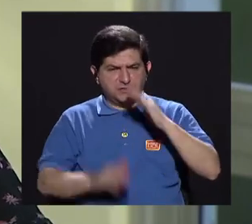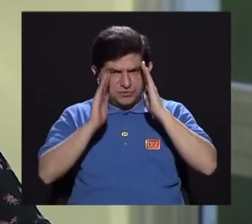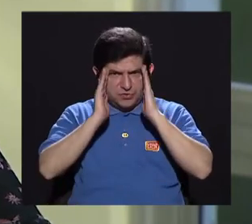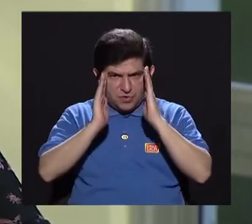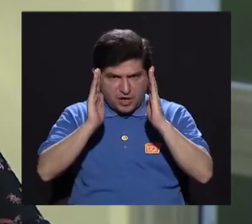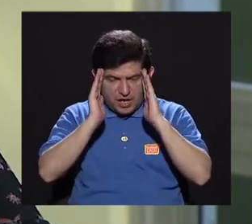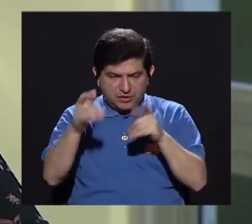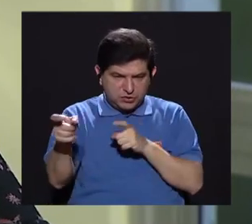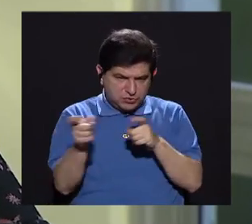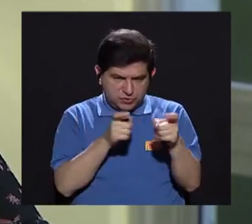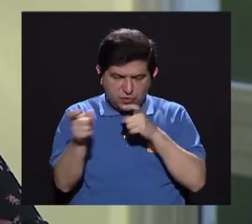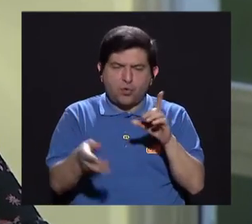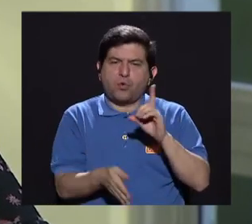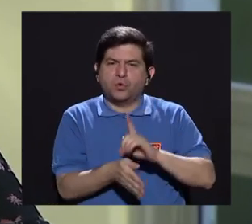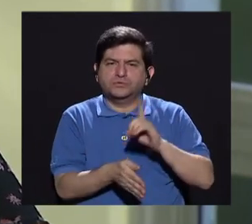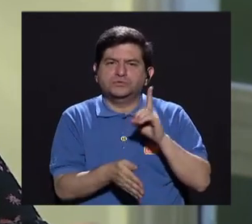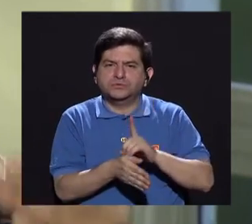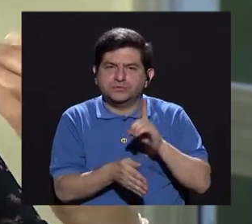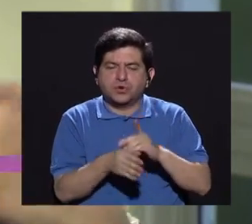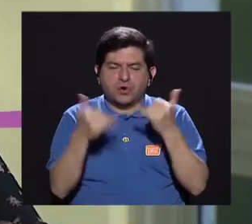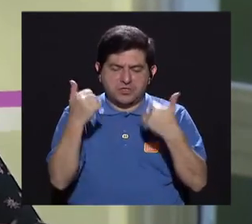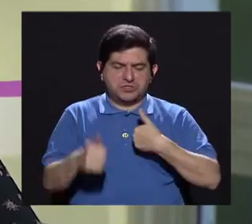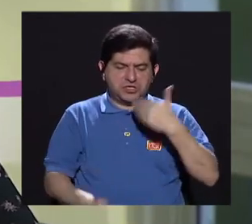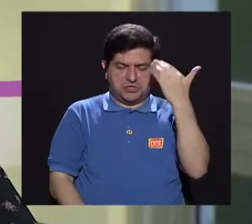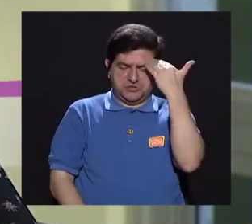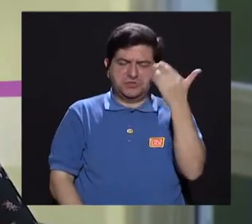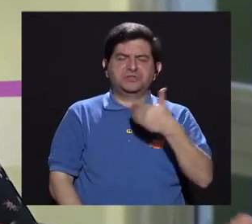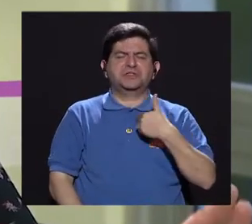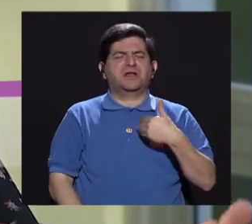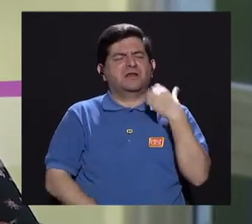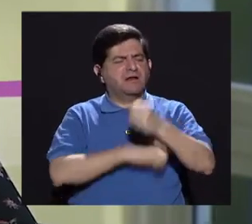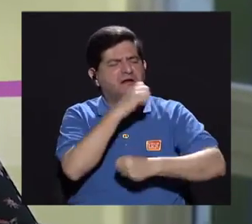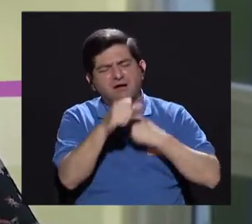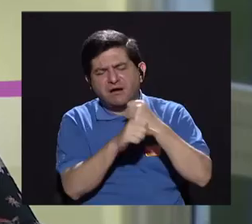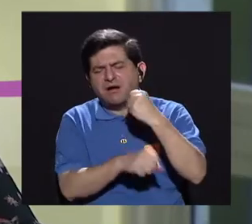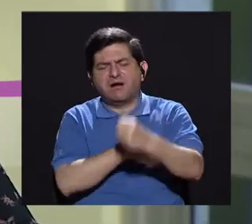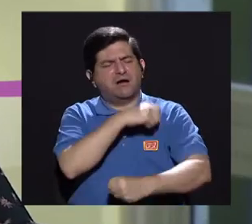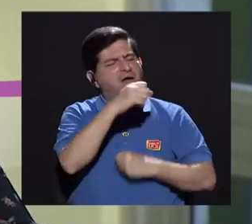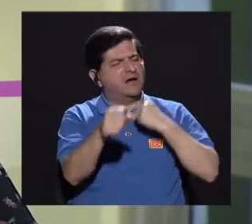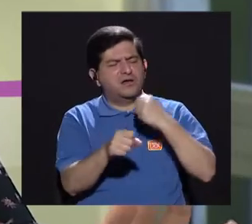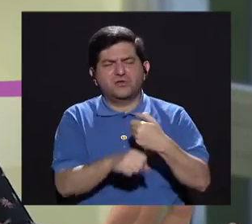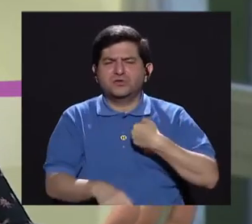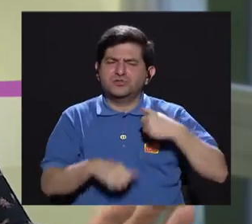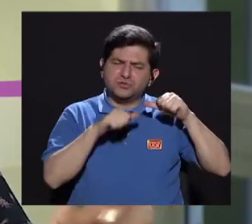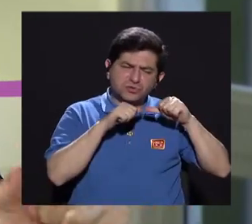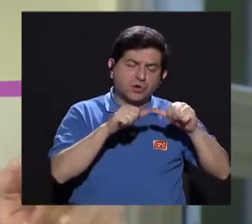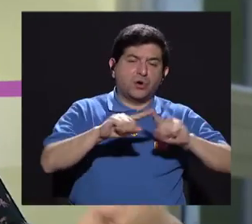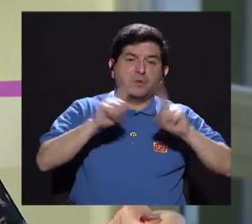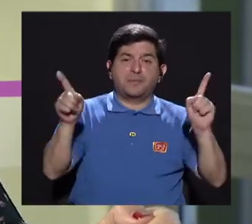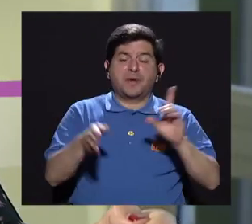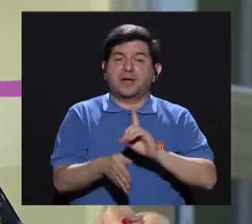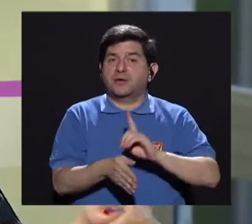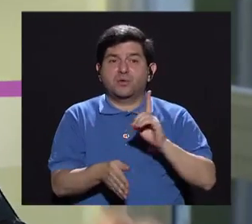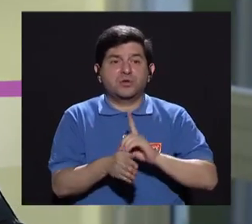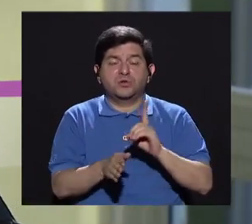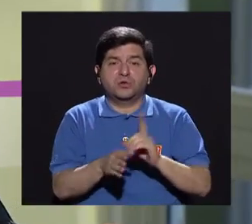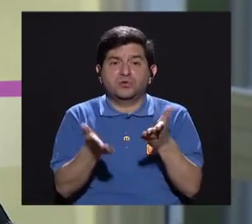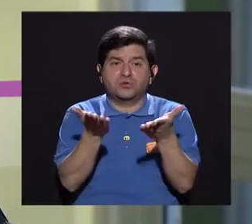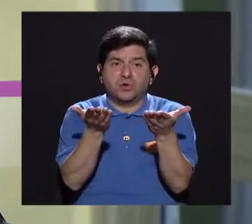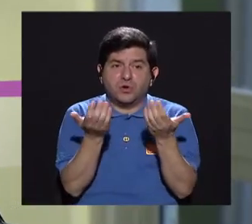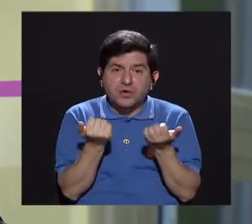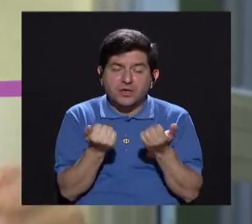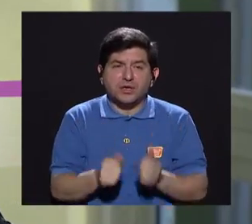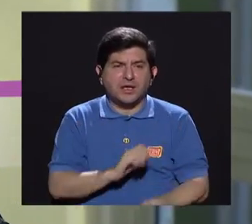seguimiento, un control con un médico, porque ya yo sé lo que tengo de años, ¿verdad?, ya yo soy crónico, pero este médico quiere